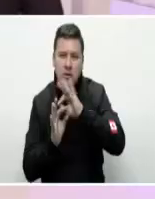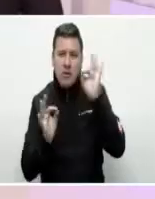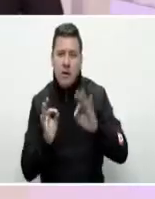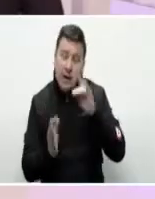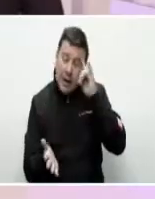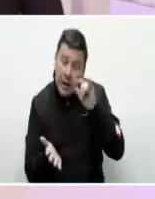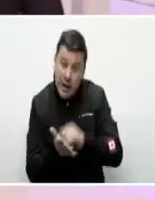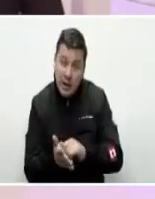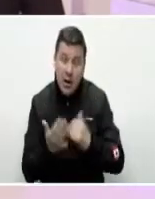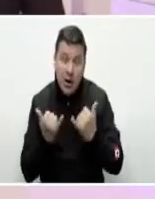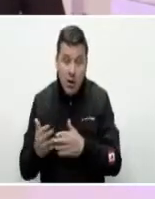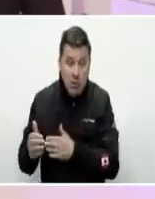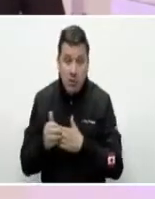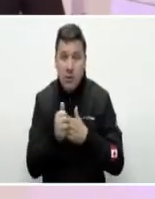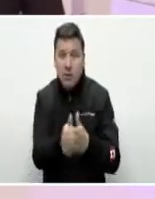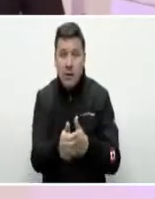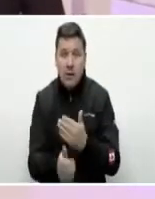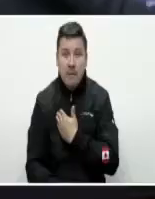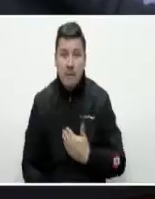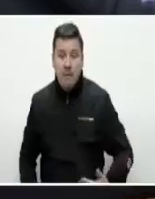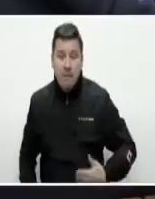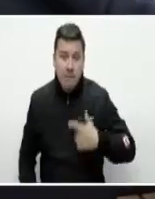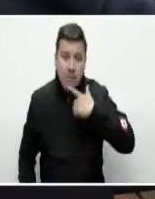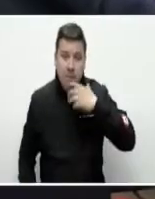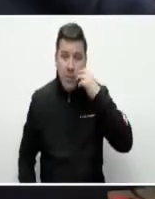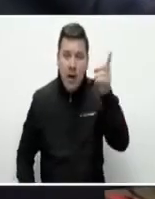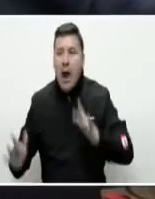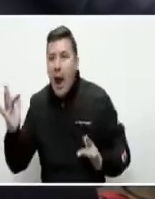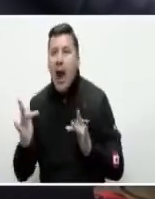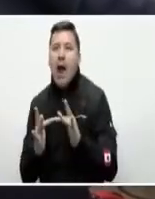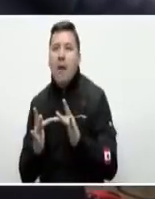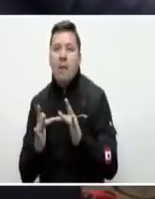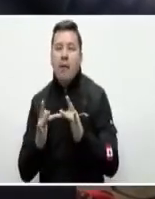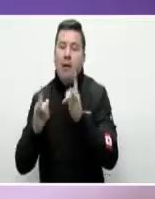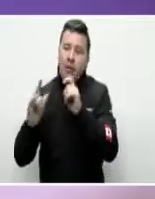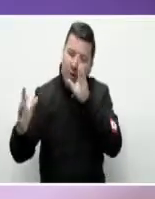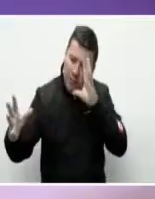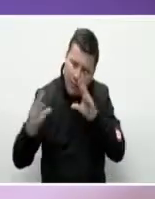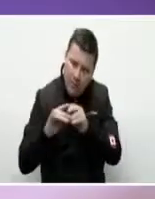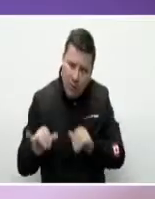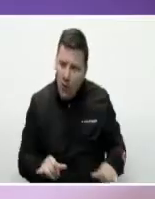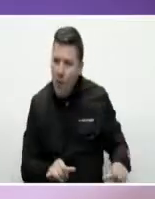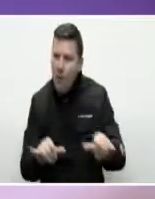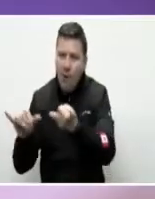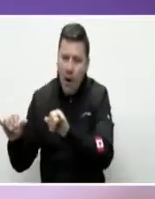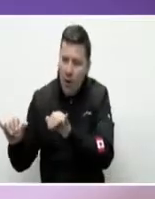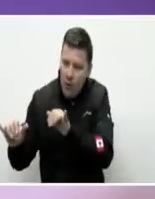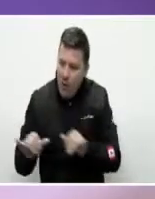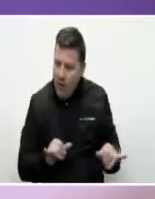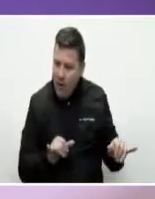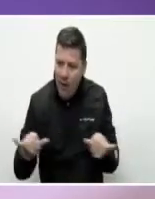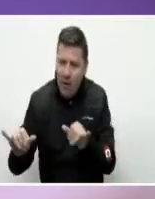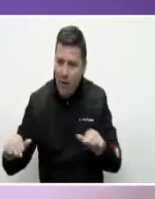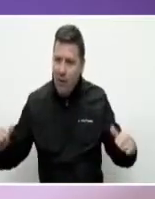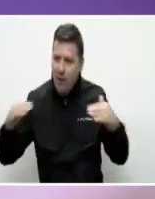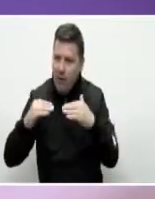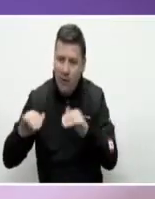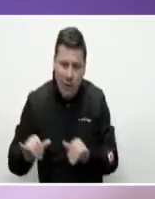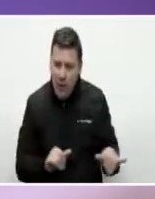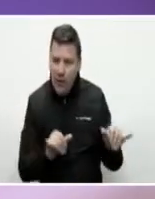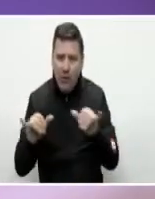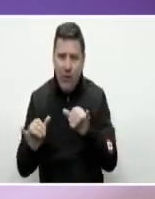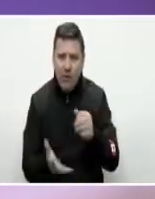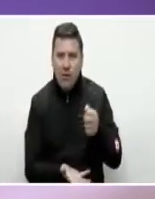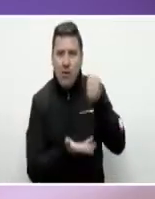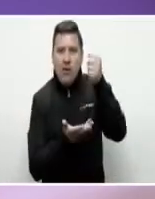Creo que esa orientación del presidente es acertada, articulémonos al interior del Estado para que los recursos tengan un